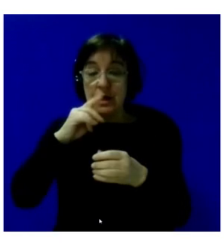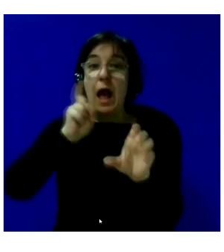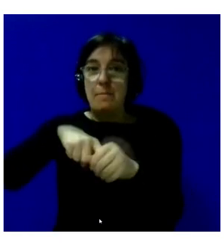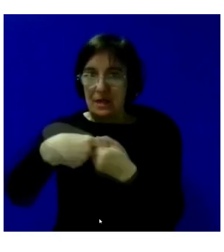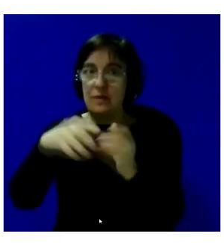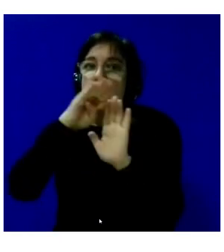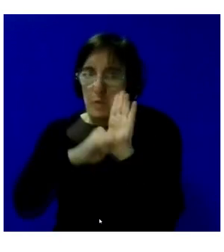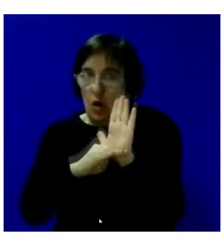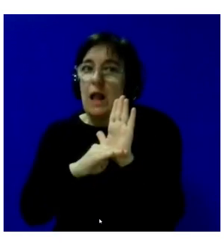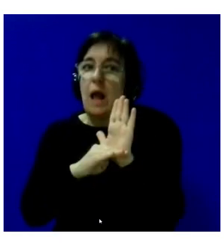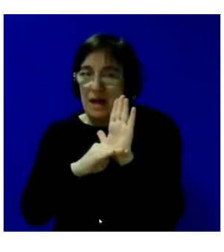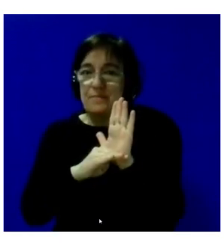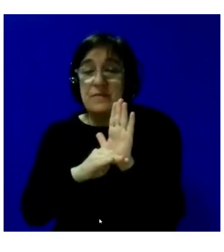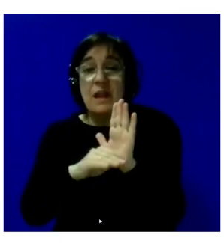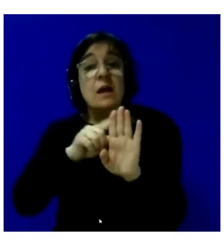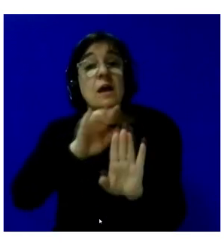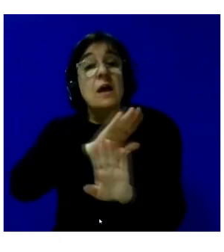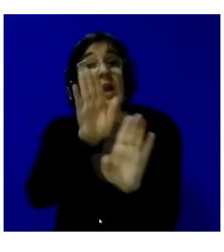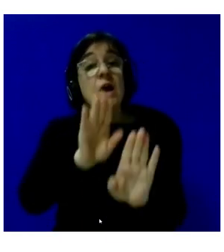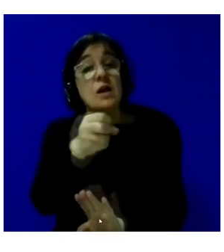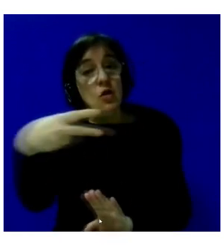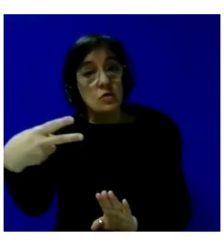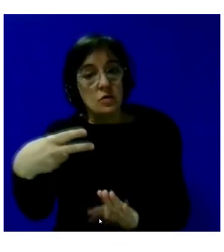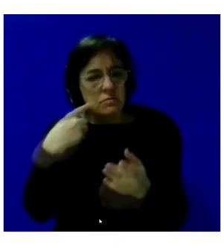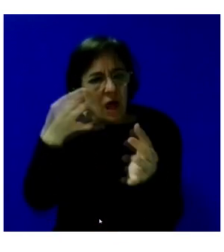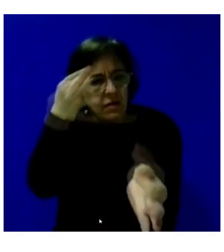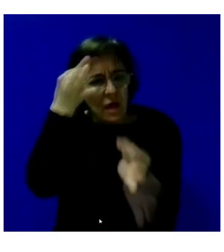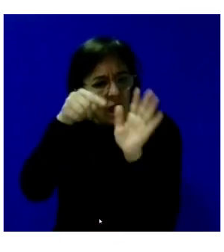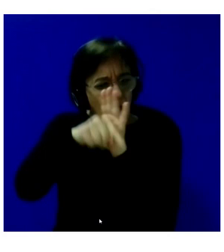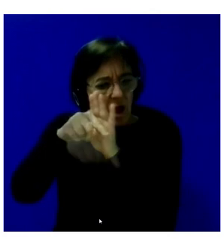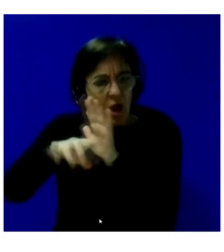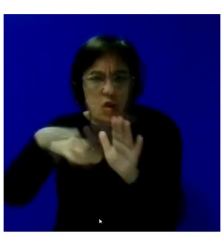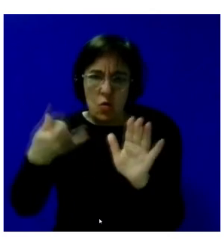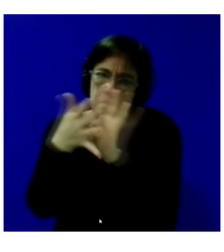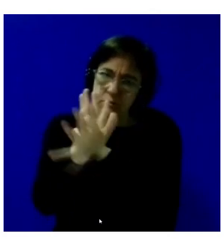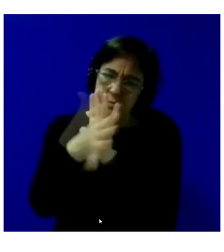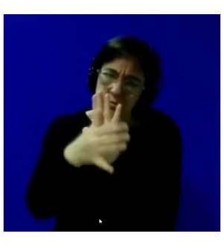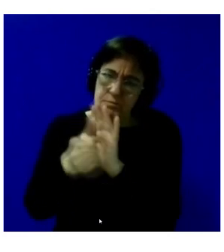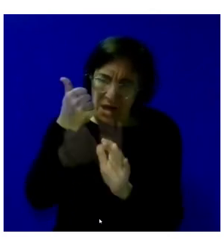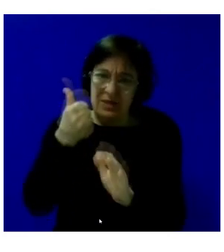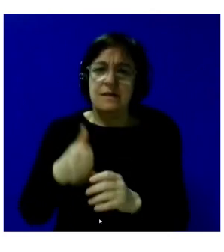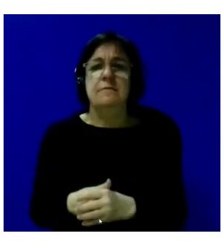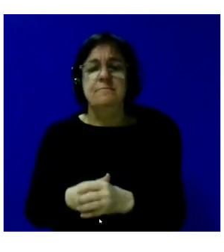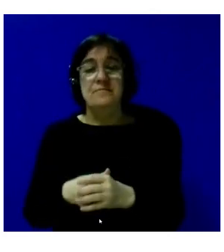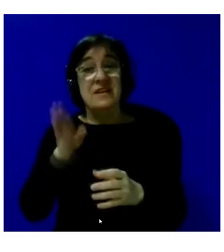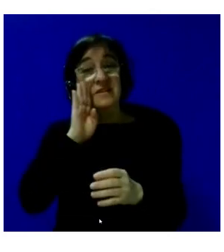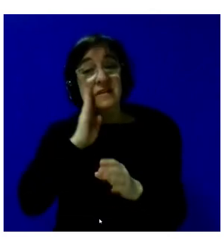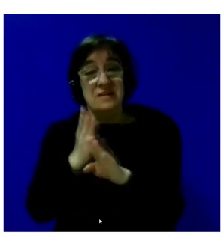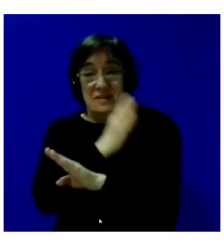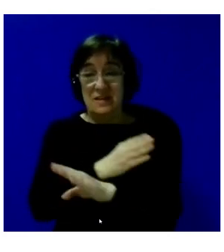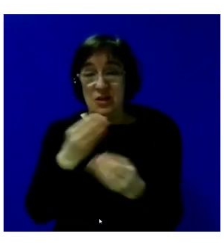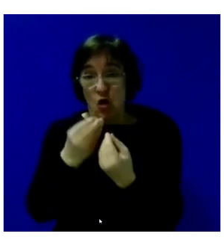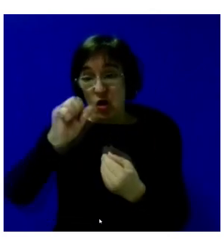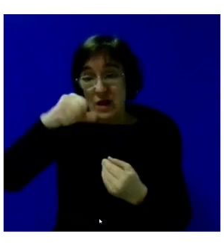programa. Si bien los resultados, con todo lujo de detalles, serán expuestos a continuación. Comentaba anteriormente con